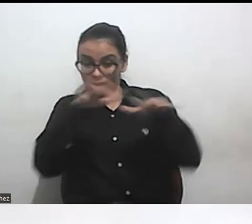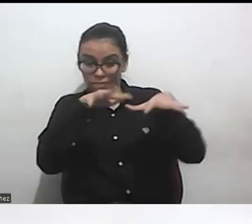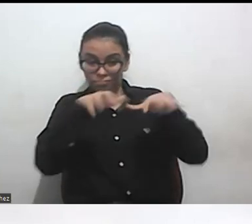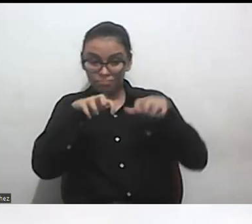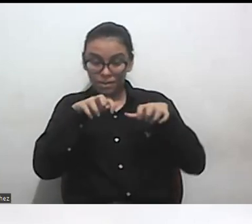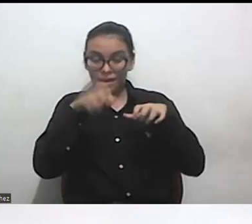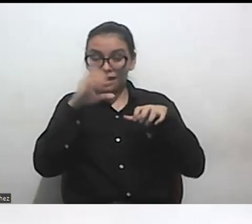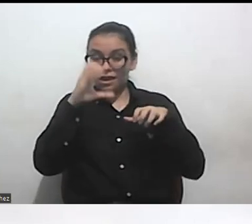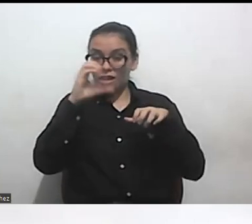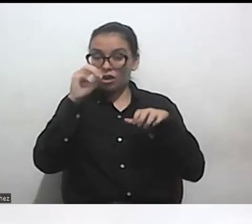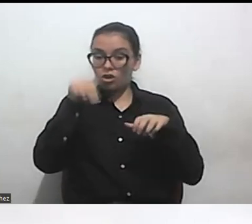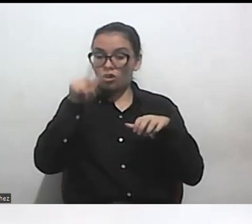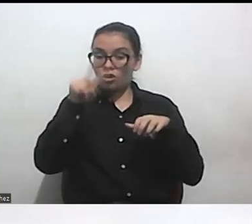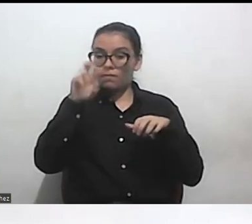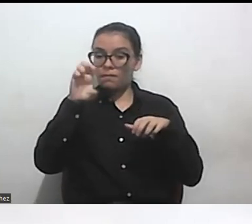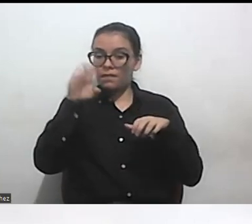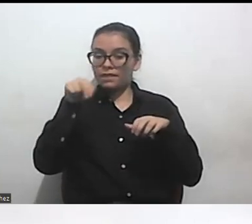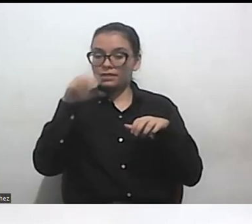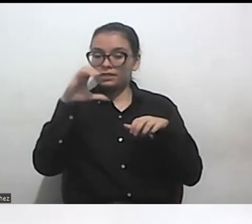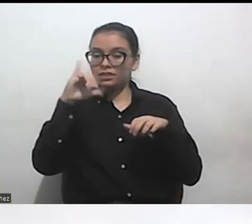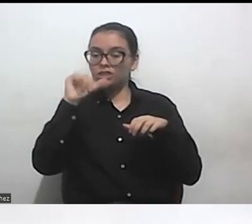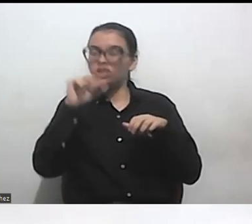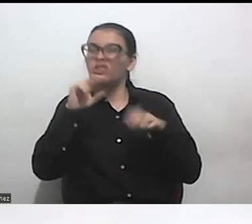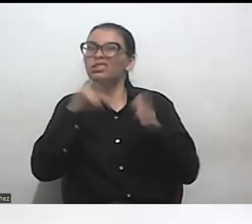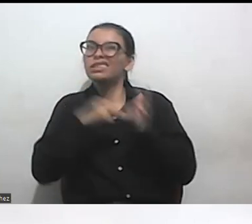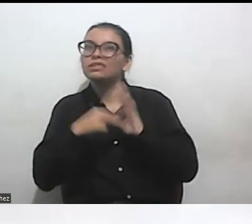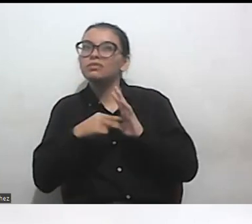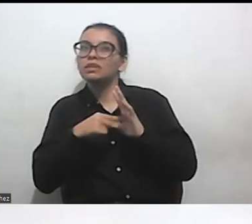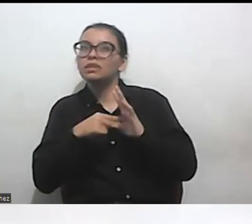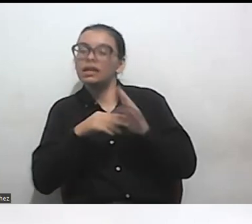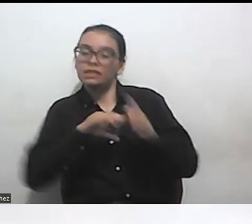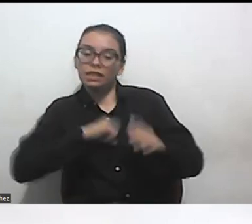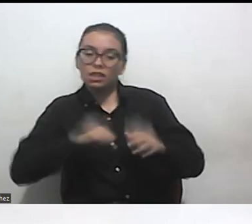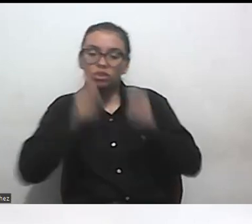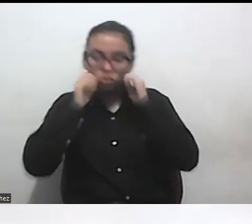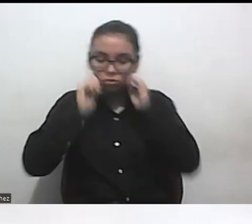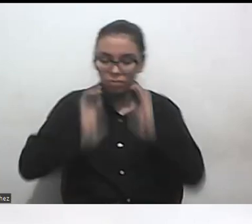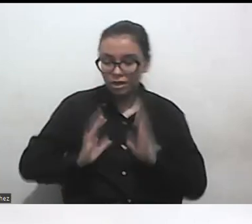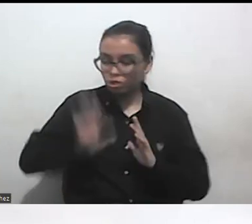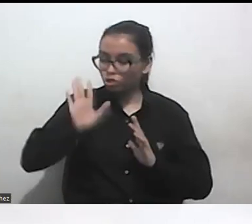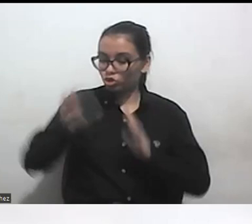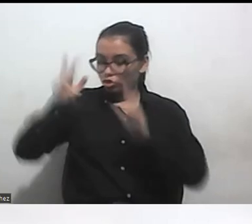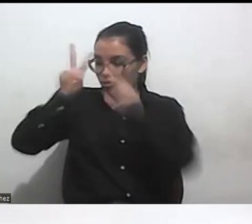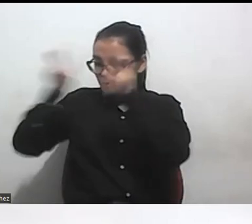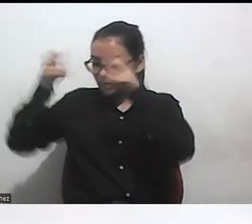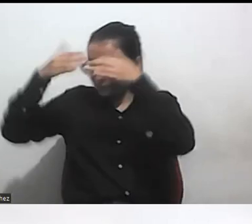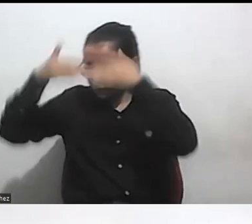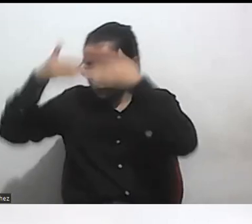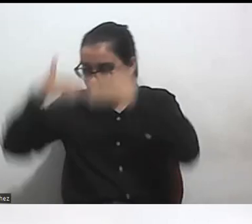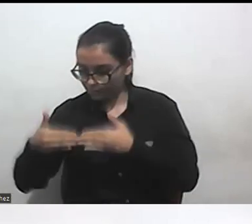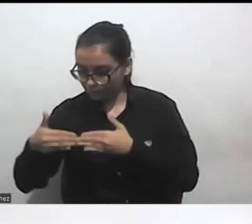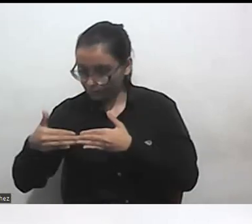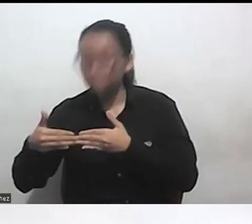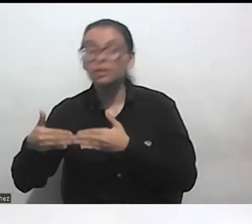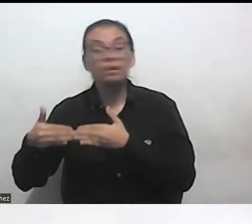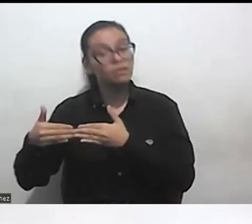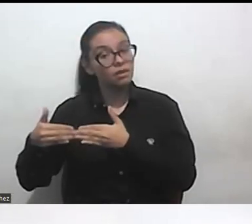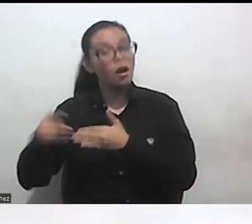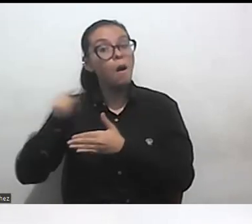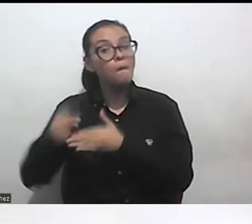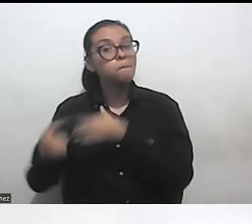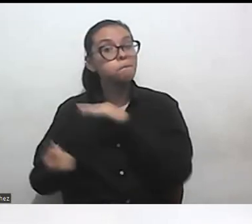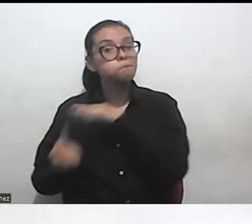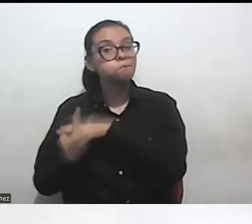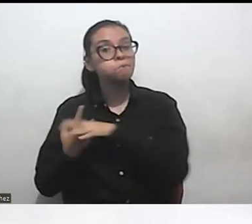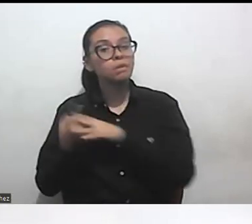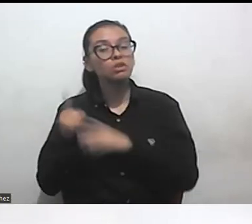empezar a pensar qué significa un encuadre de derechos humanos para hablar de discapacidad y eso implicó también no a la